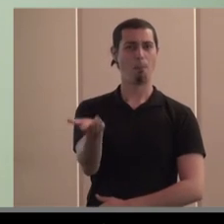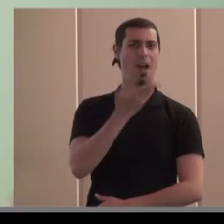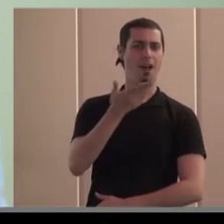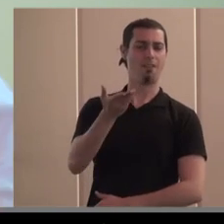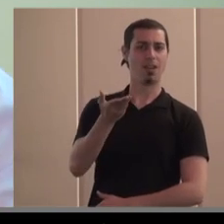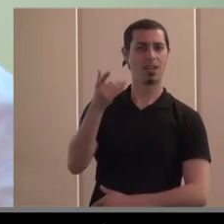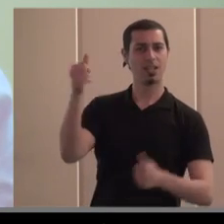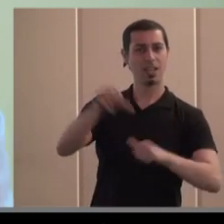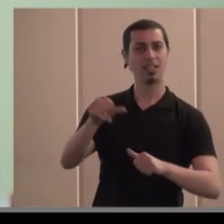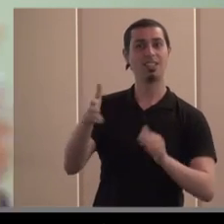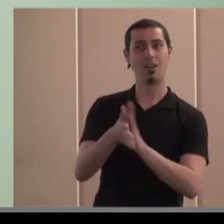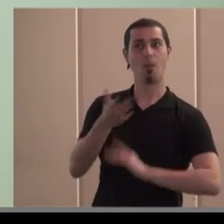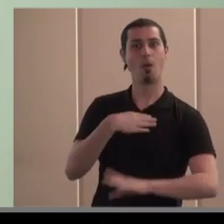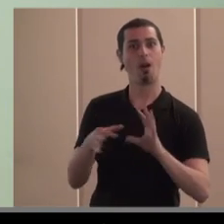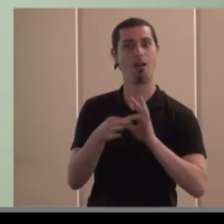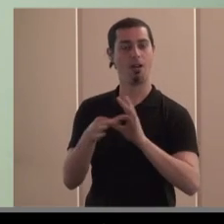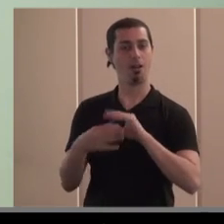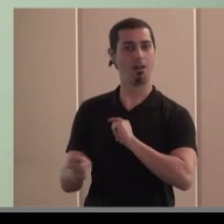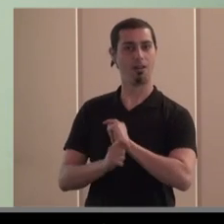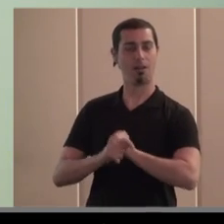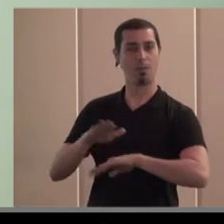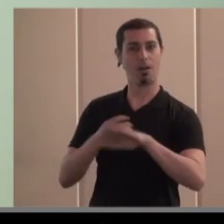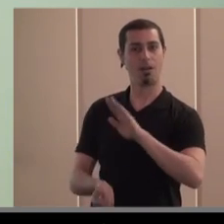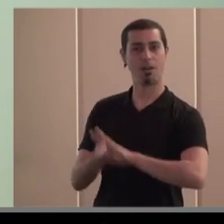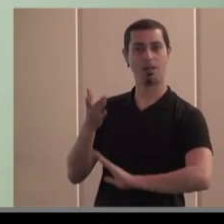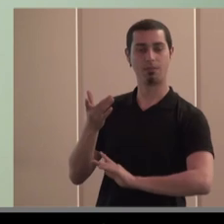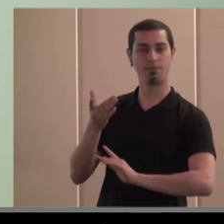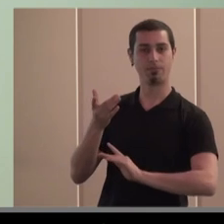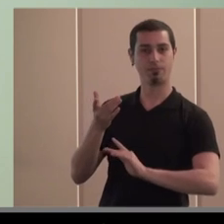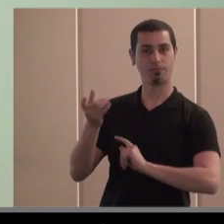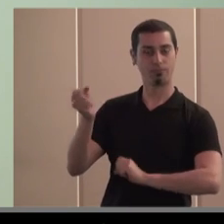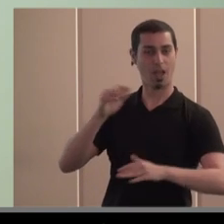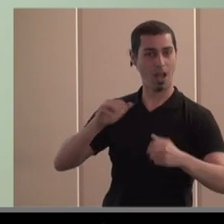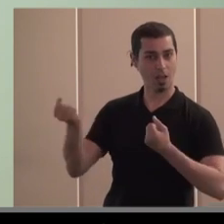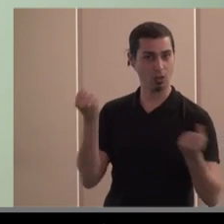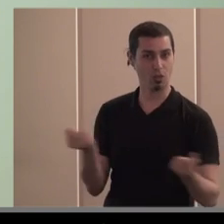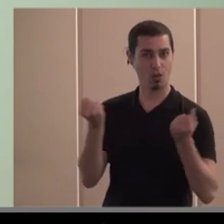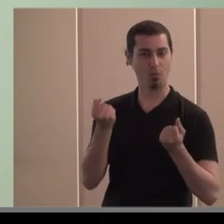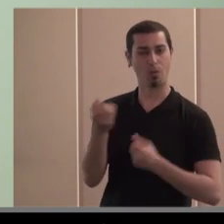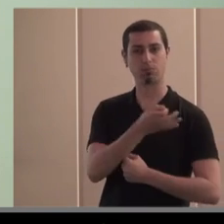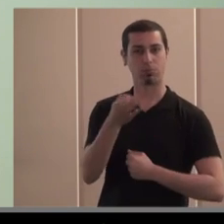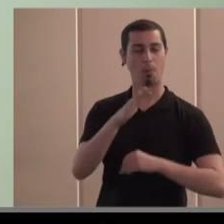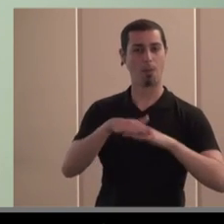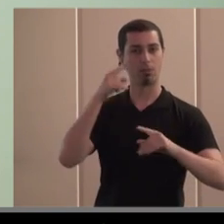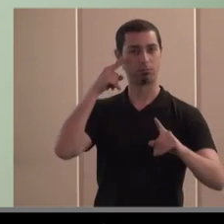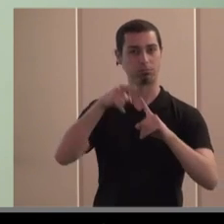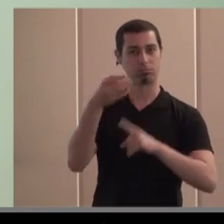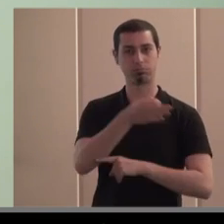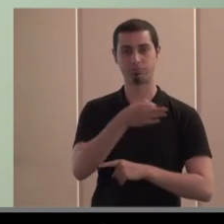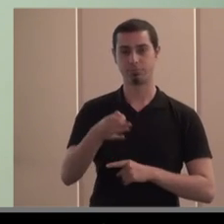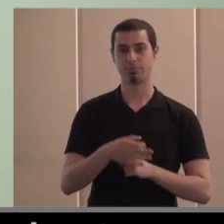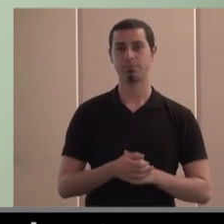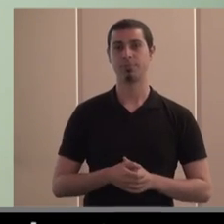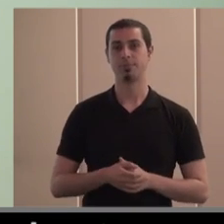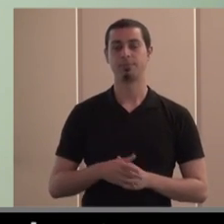y pueden ser nuestros aliados estratégicos a la hora de diseñar acciones verdaderamente efectivas y eficientes y